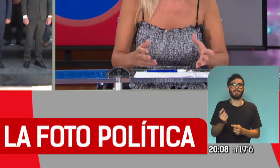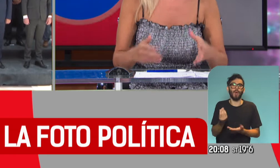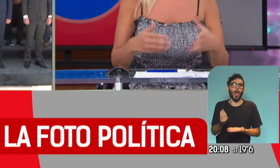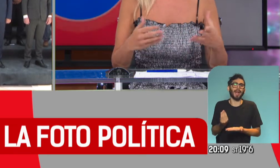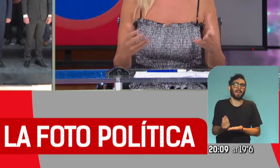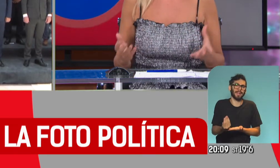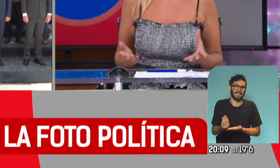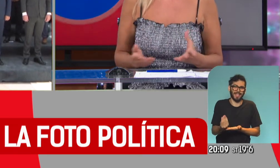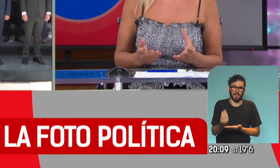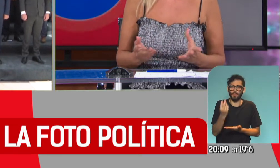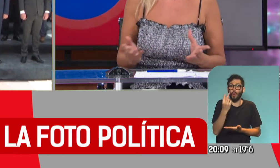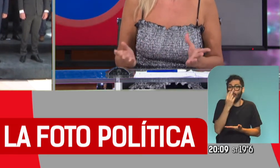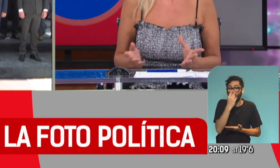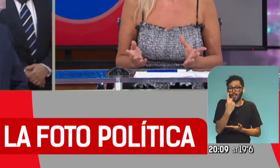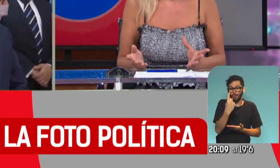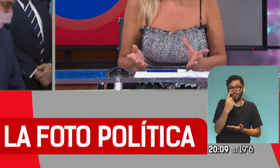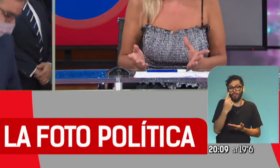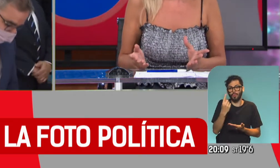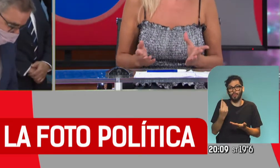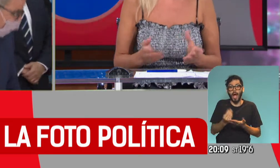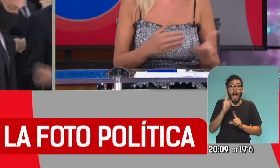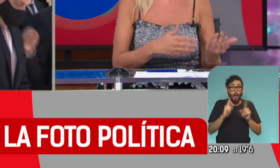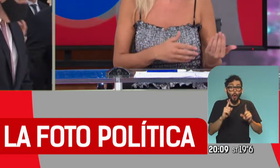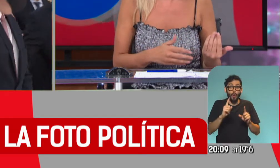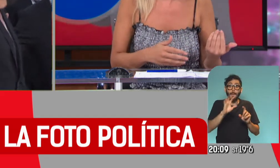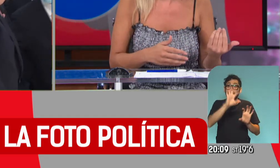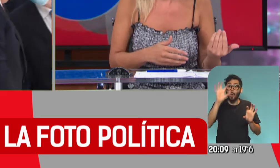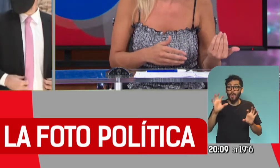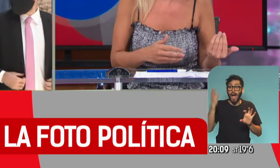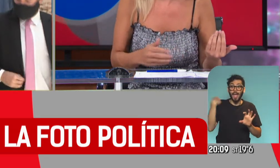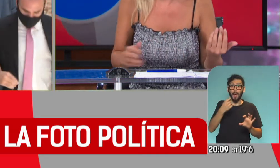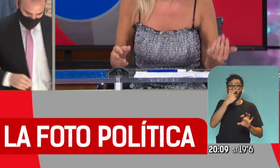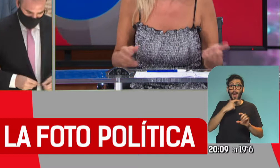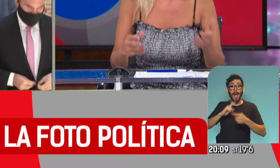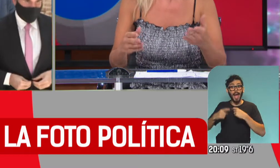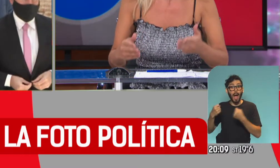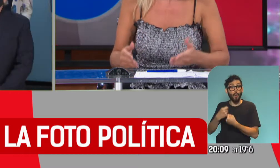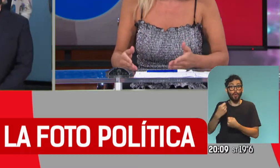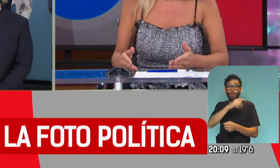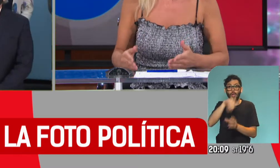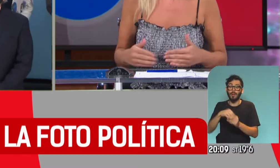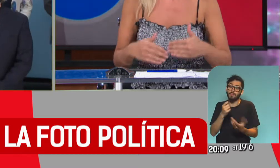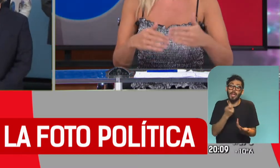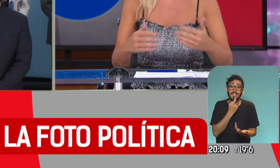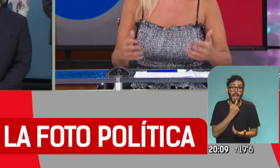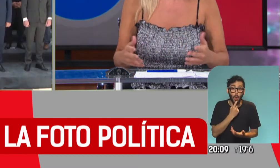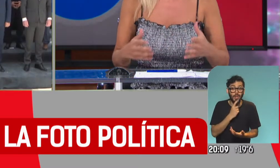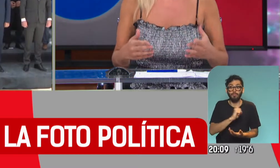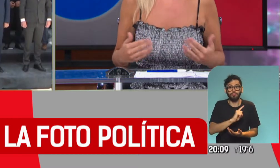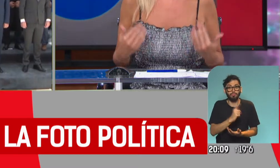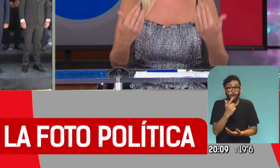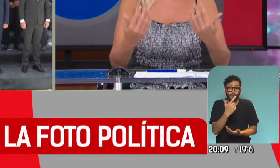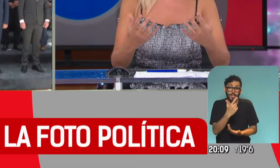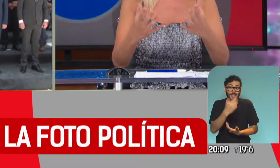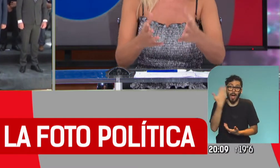provincias. Sabemos que había provincias que no habían adherido al Pacto Fiscal de Mauricio Macri. Por ejemplo, San Luis. Pero Rodríguez Sá,